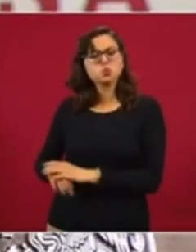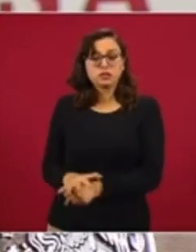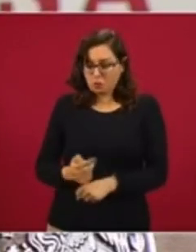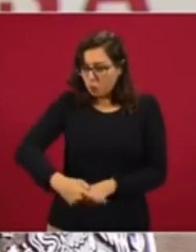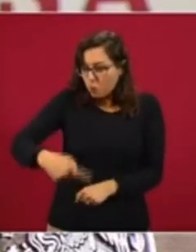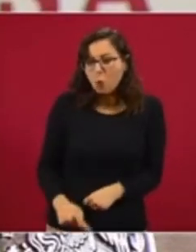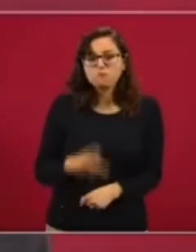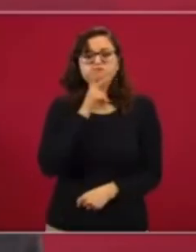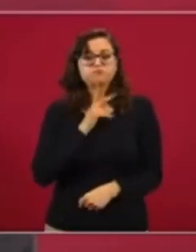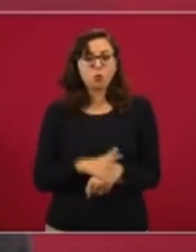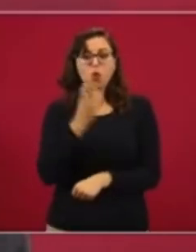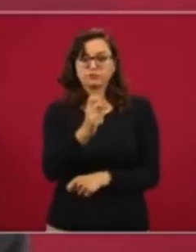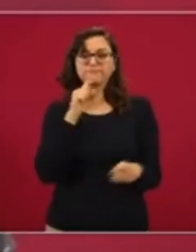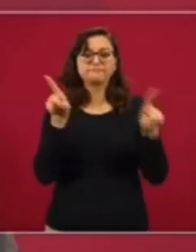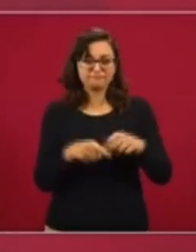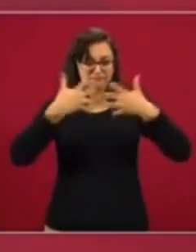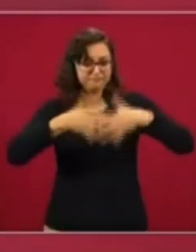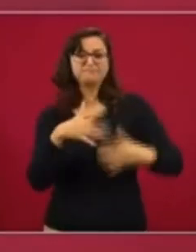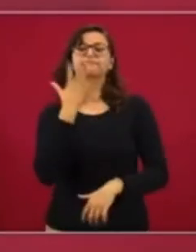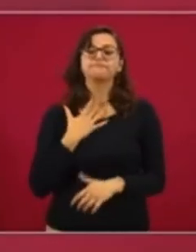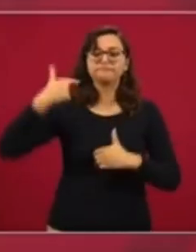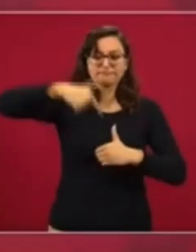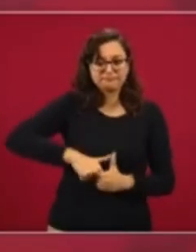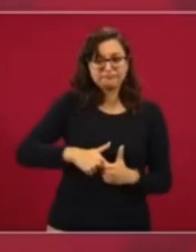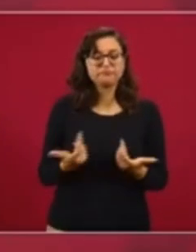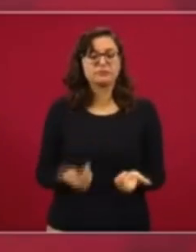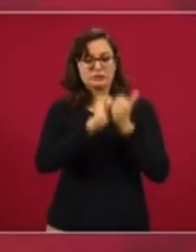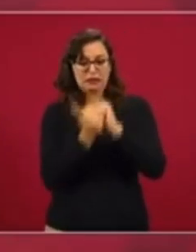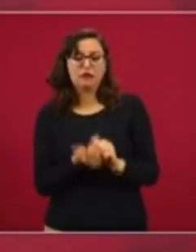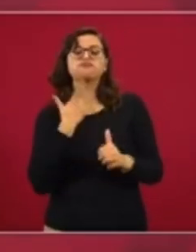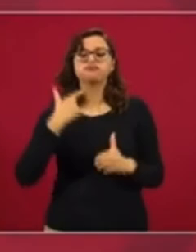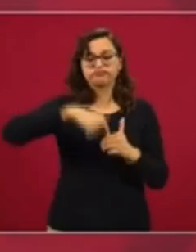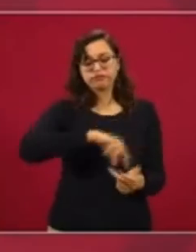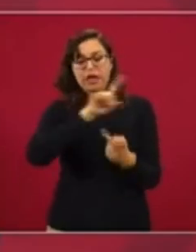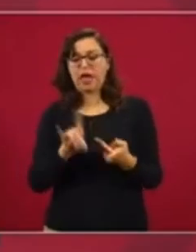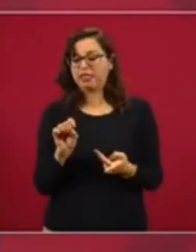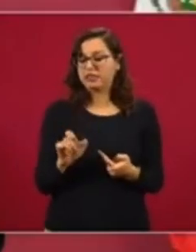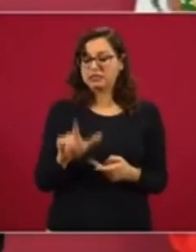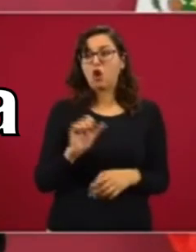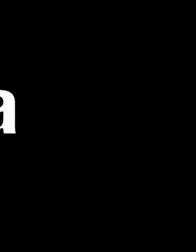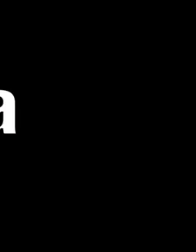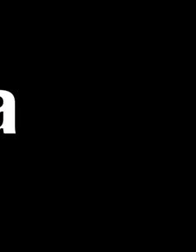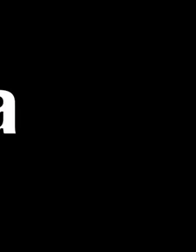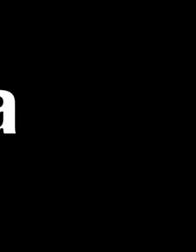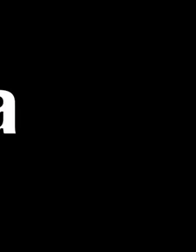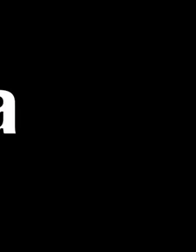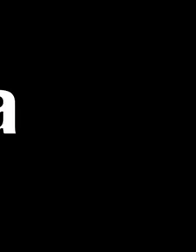interno, por eso las refinerías. El petróleo lo vamos a convertir en gasolinas, en dice, para dejar de comprar la gasolina en el extranjero.